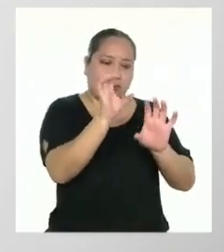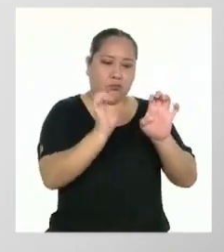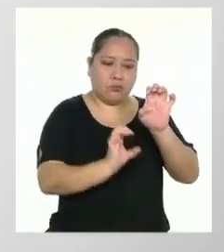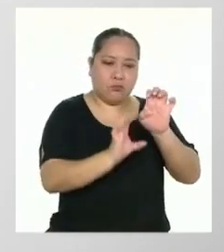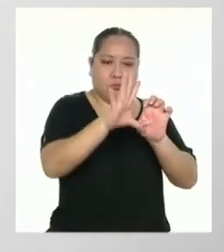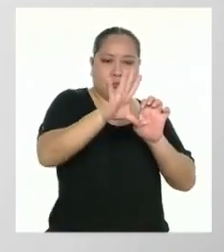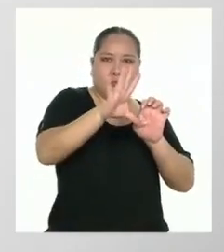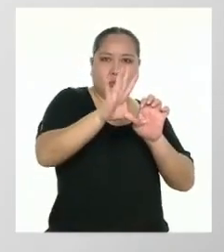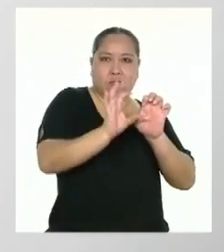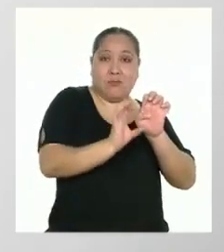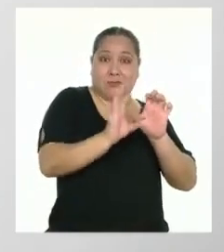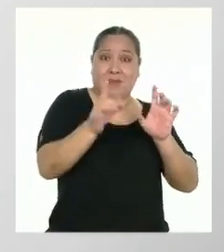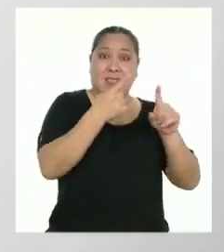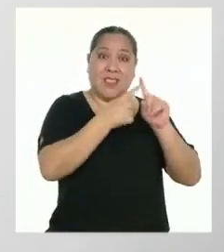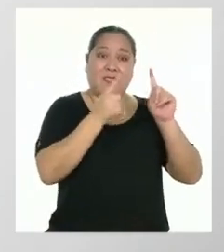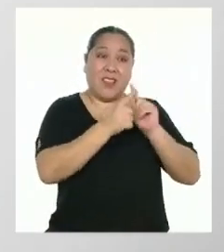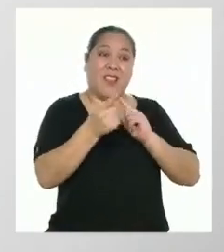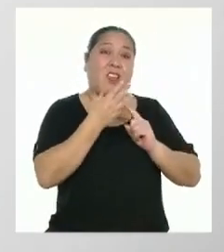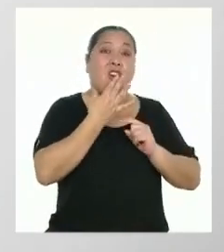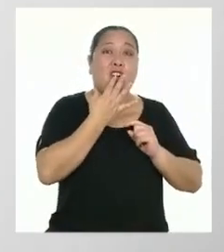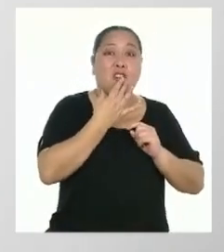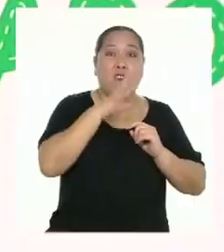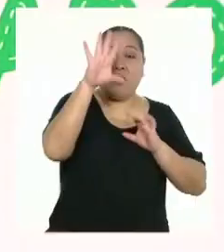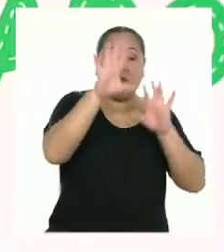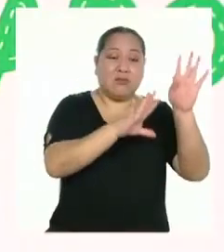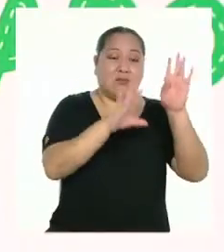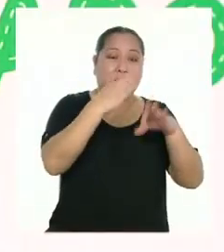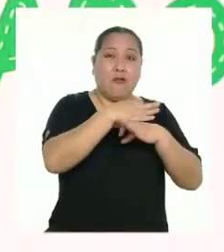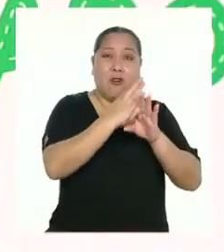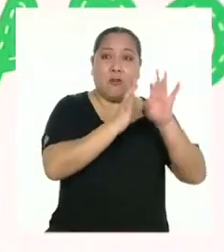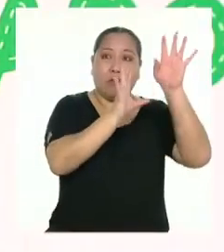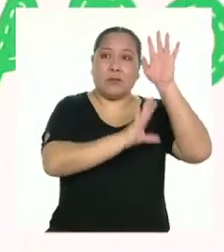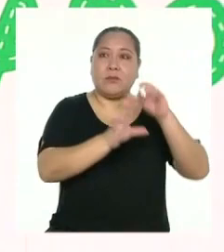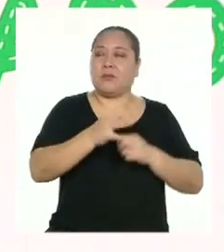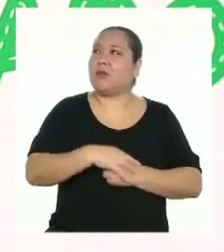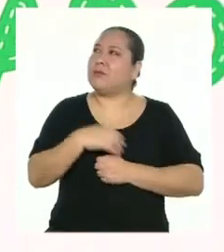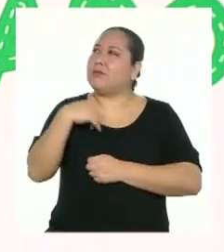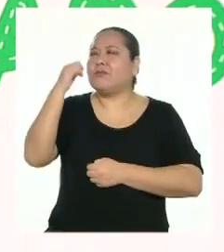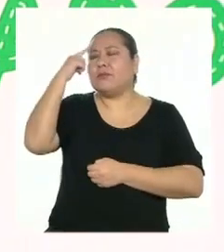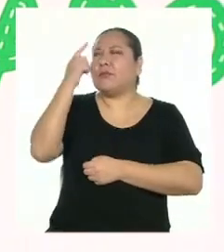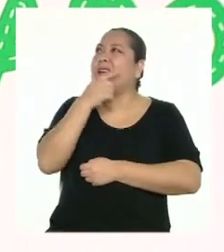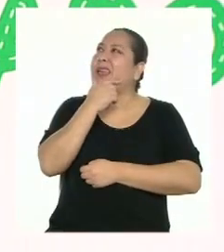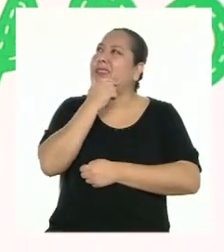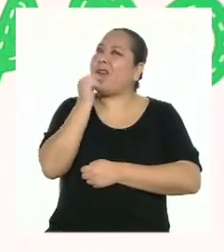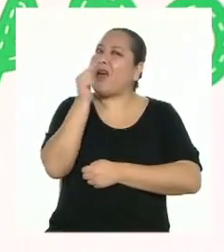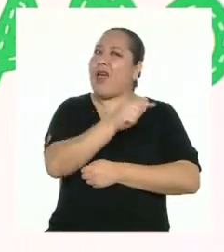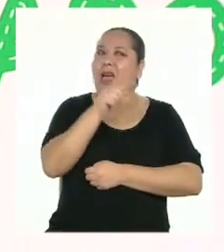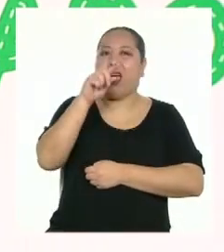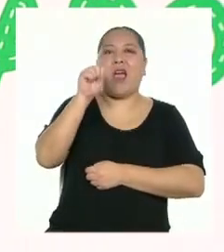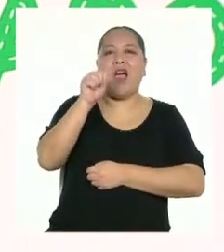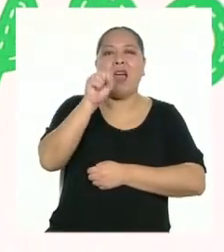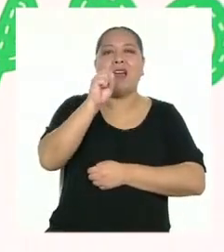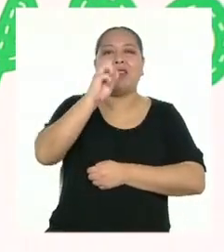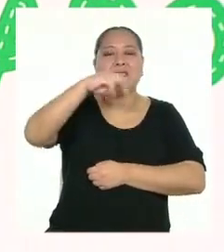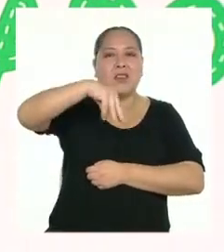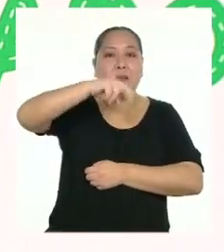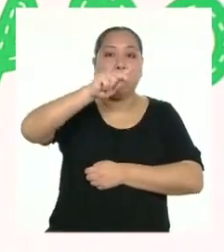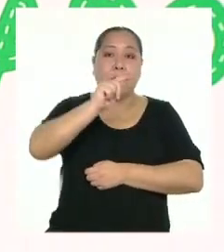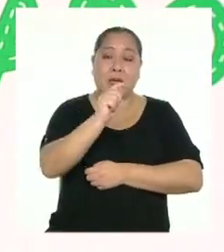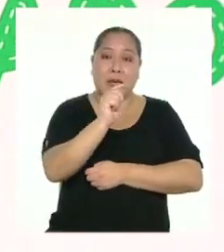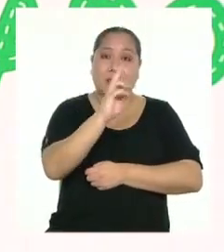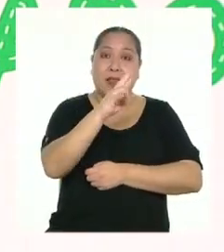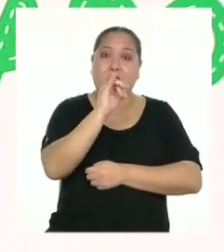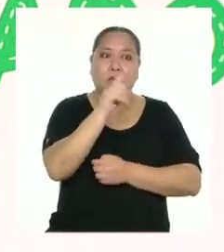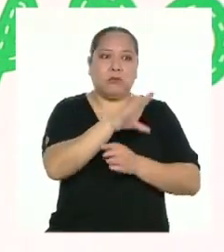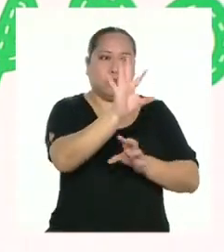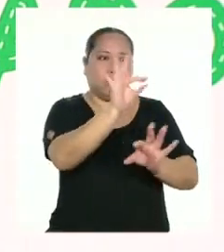distintas dimensiones, colores y formas. Creo que optaré por hacerlo asimétrico, así resaltar alguna de las